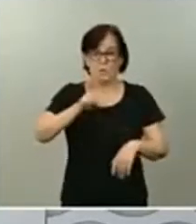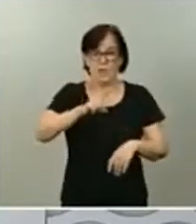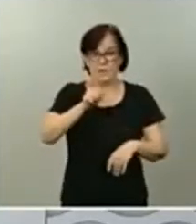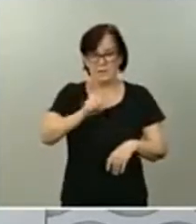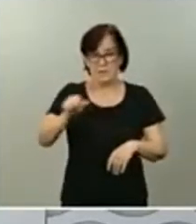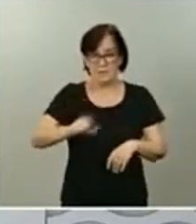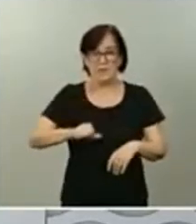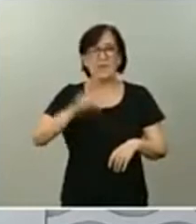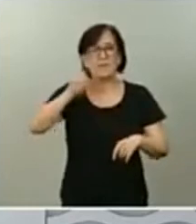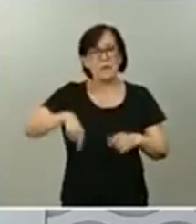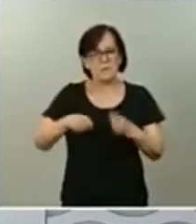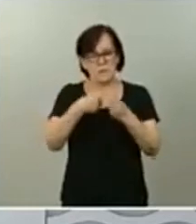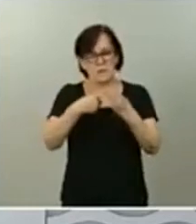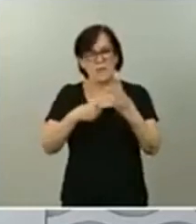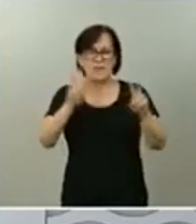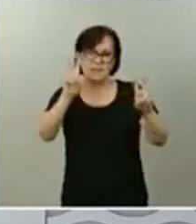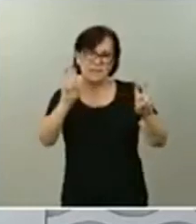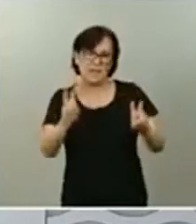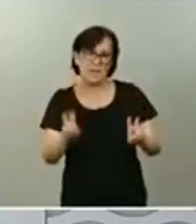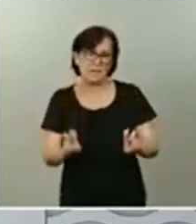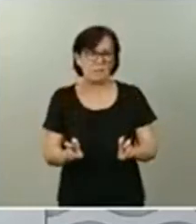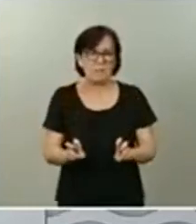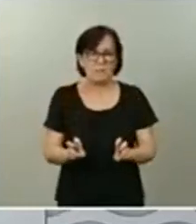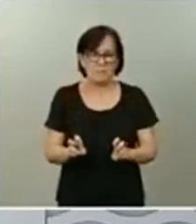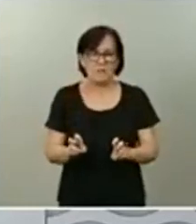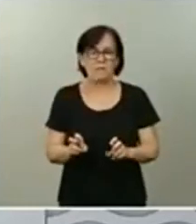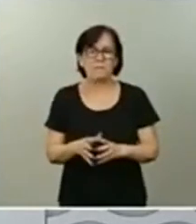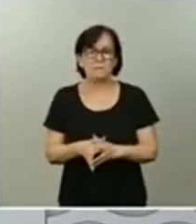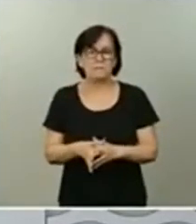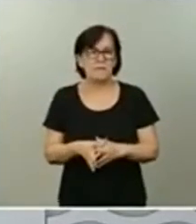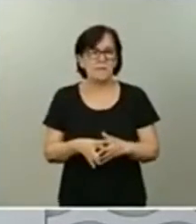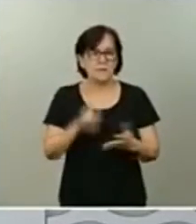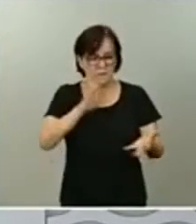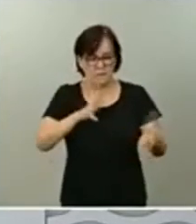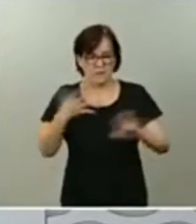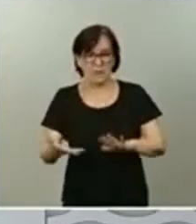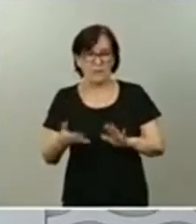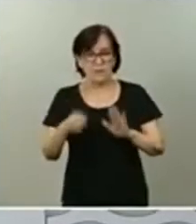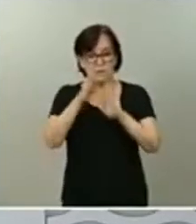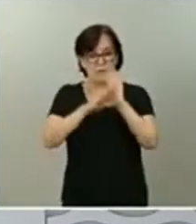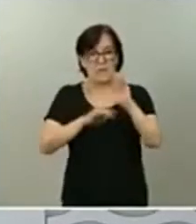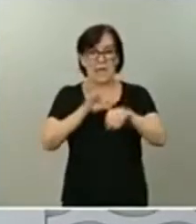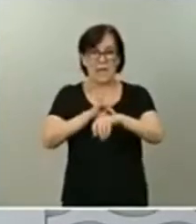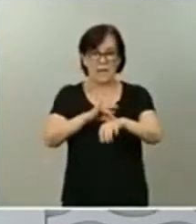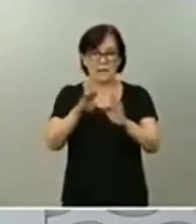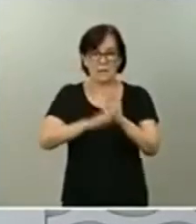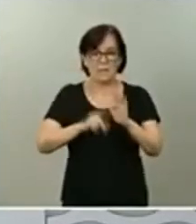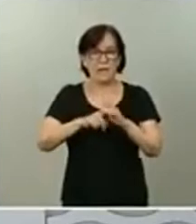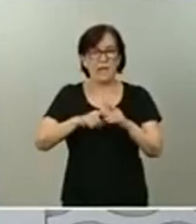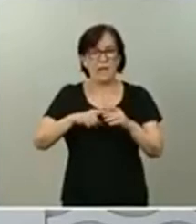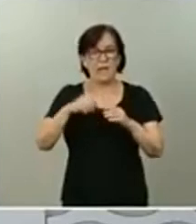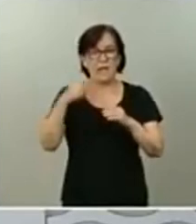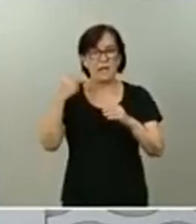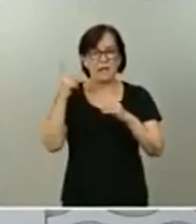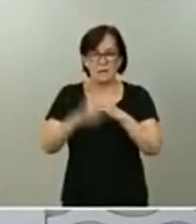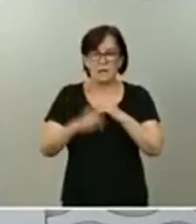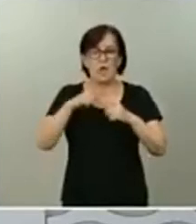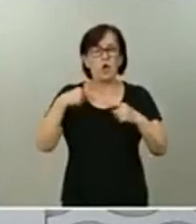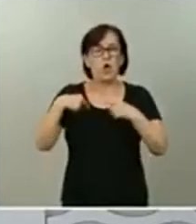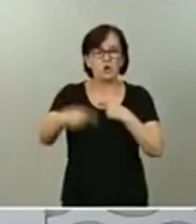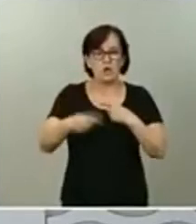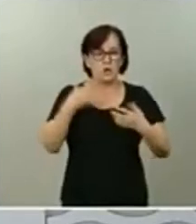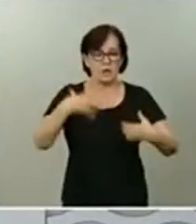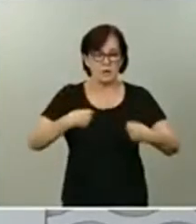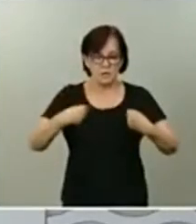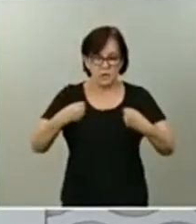serie de cuestiones que se reflejan en esta Agenda para paliar consecuencias sanitarias, económicas y